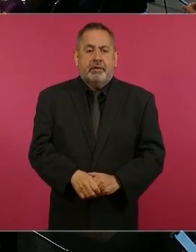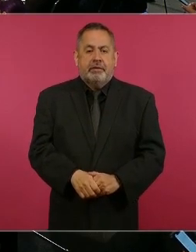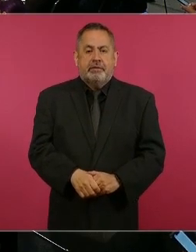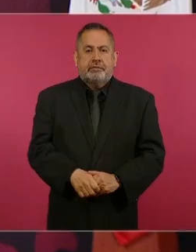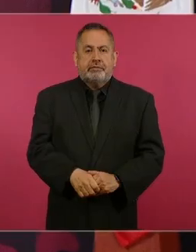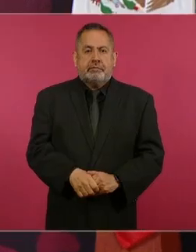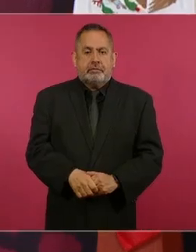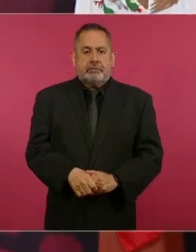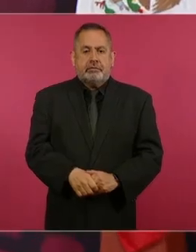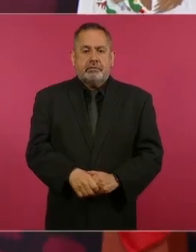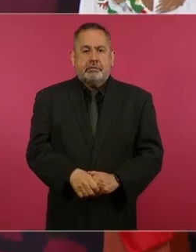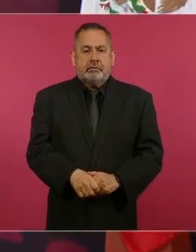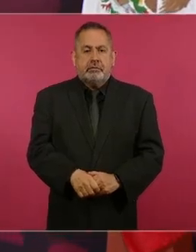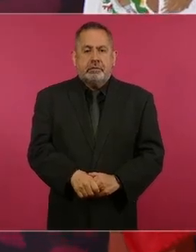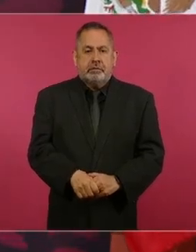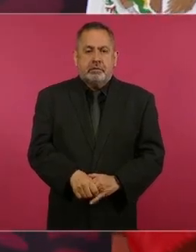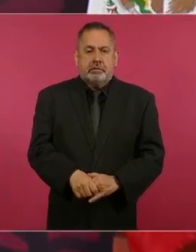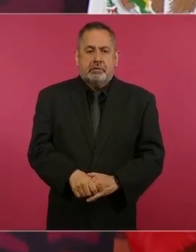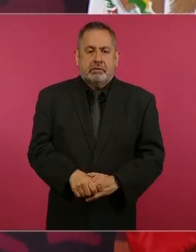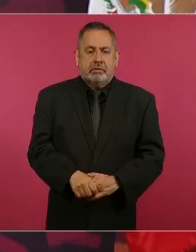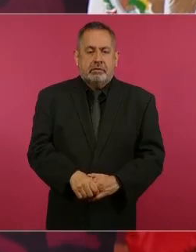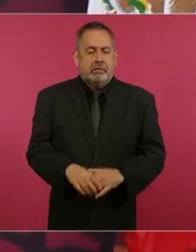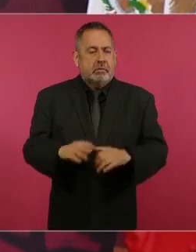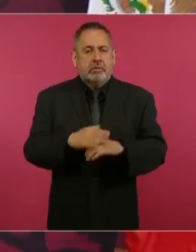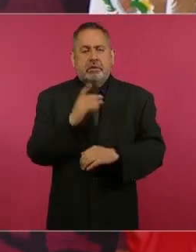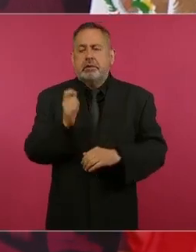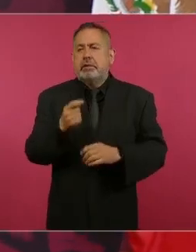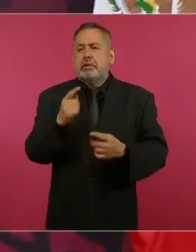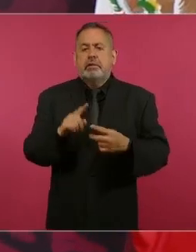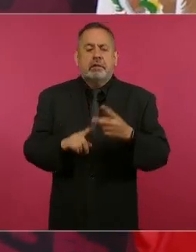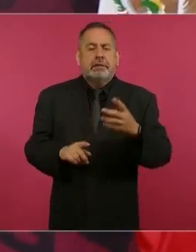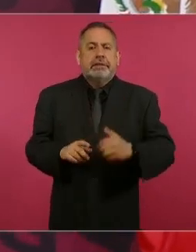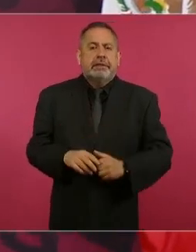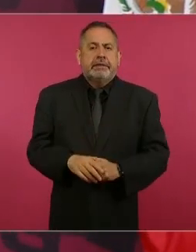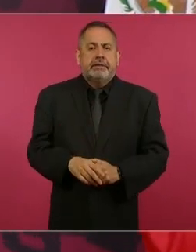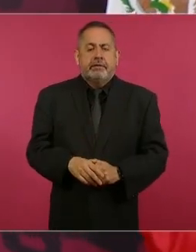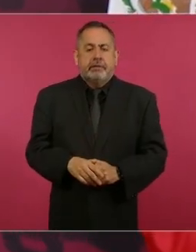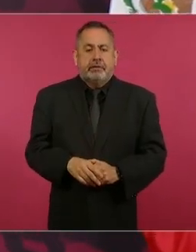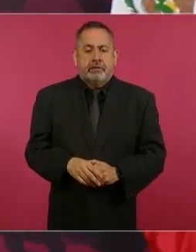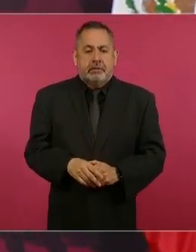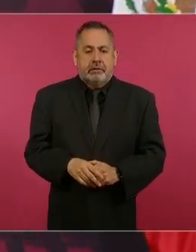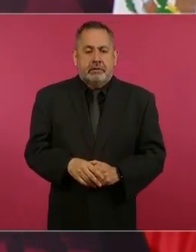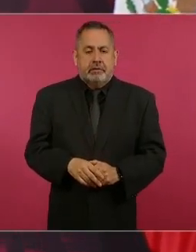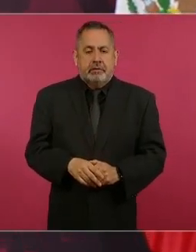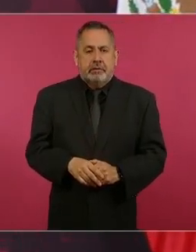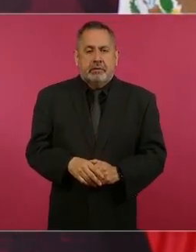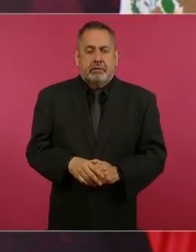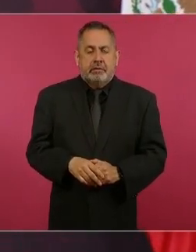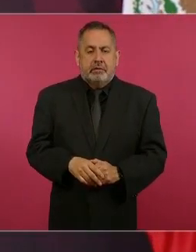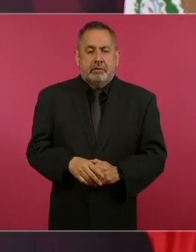porque uno es a veces